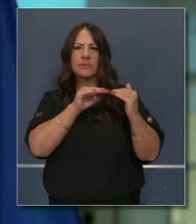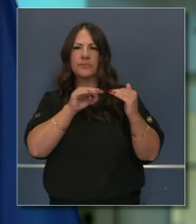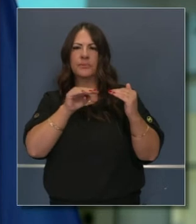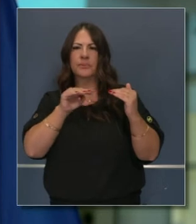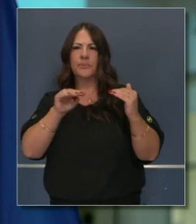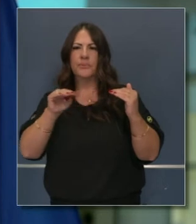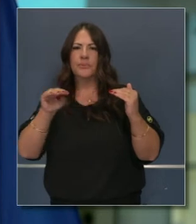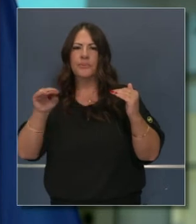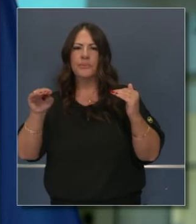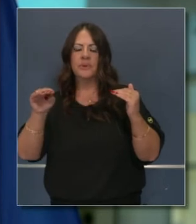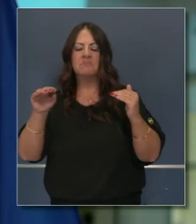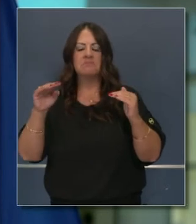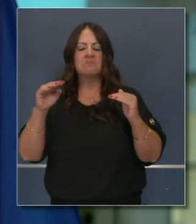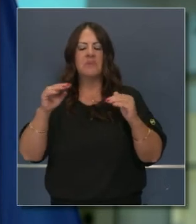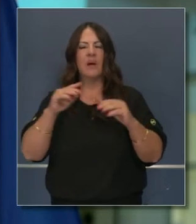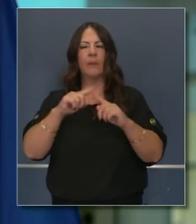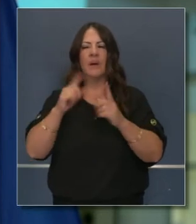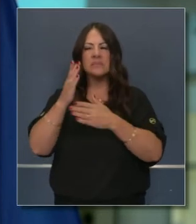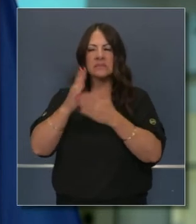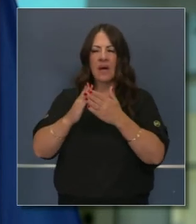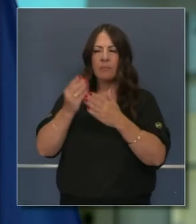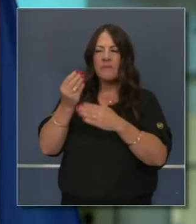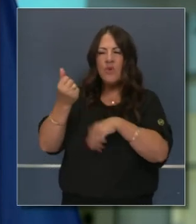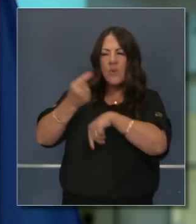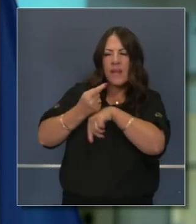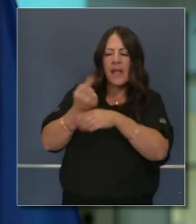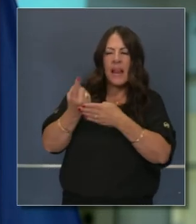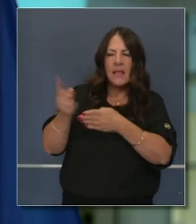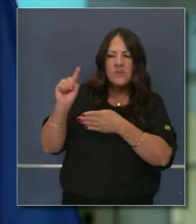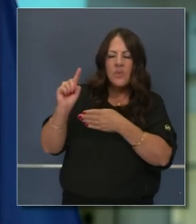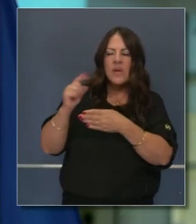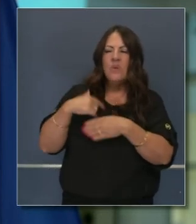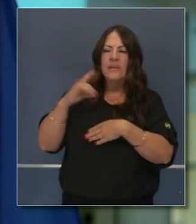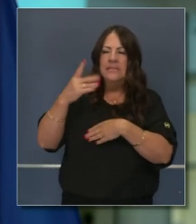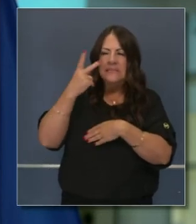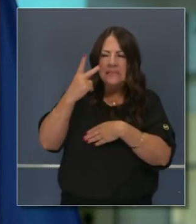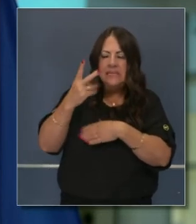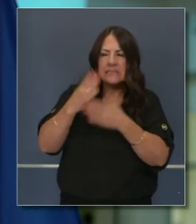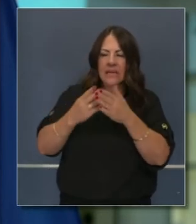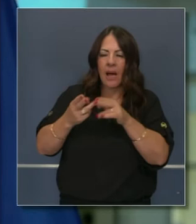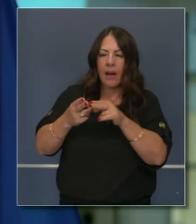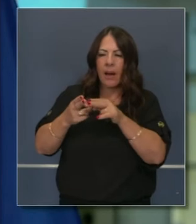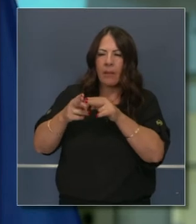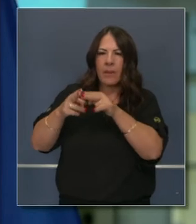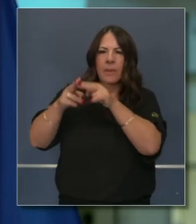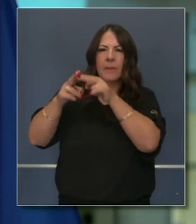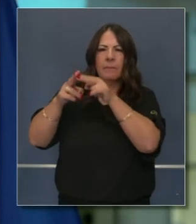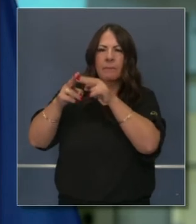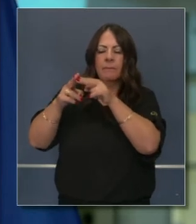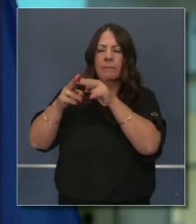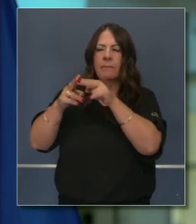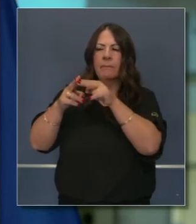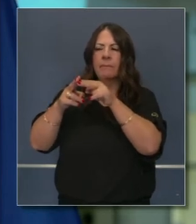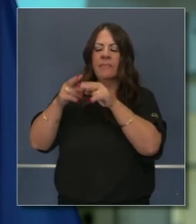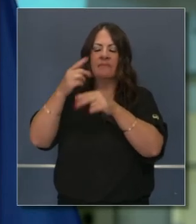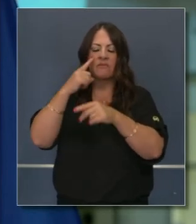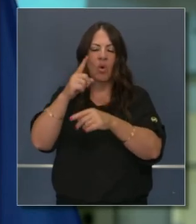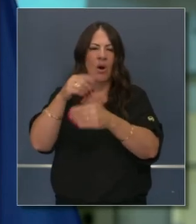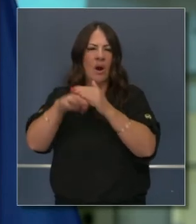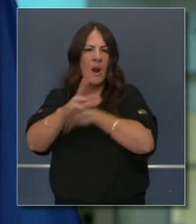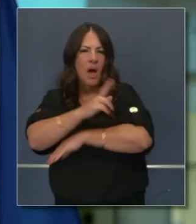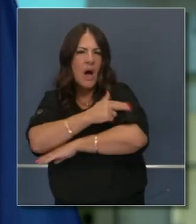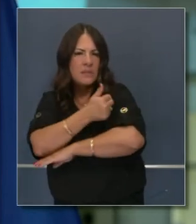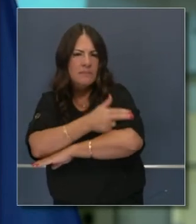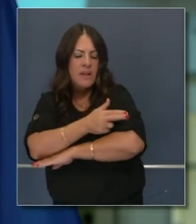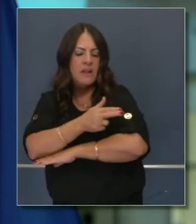a través de la última semana. Y es un número de días en los cuales no solamente hemos tenido más casos, pero también un número